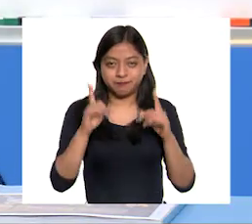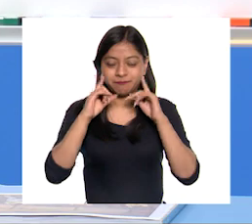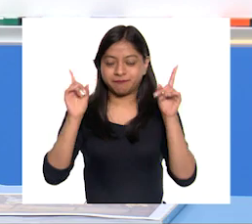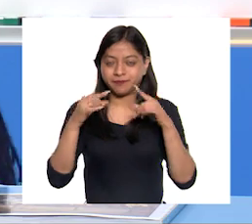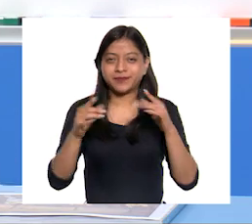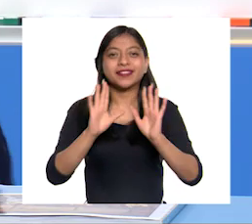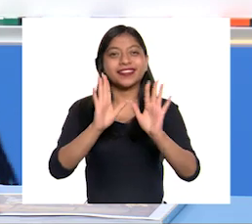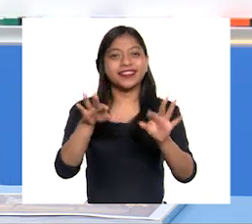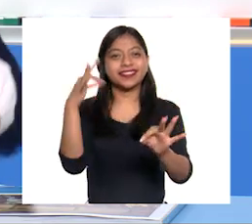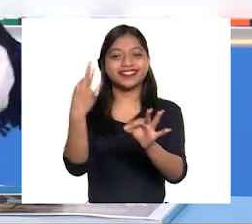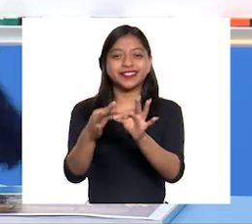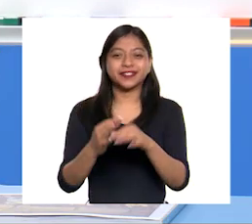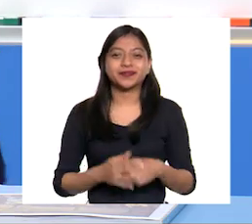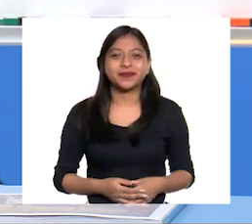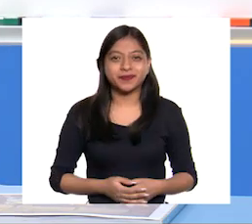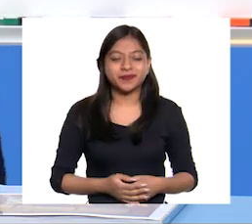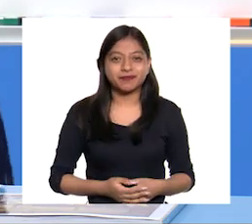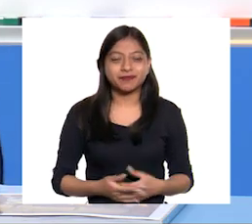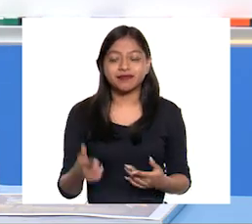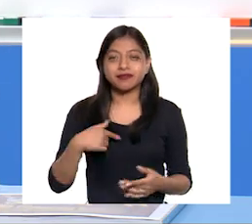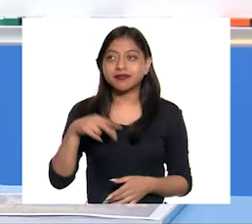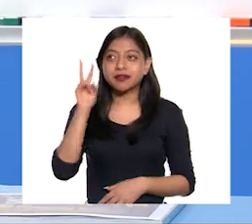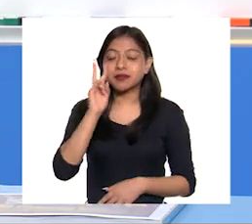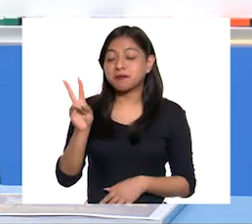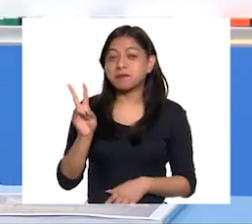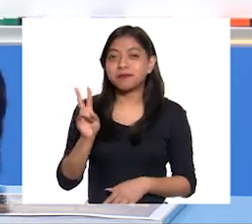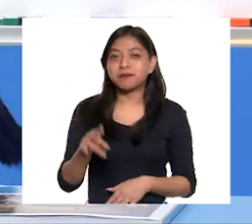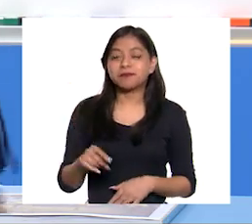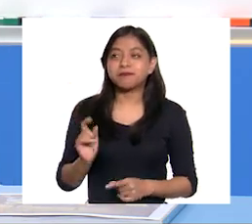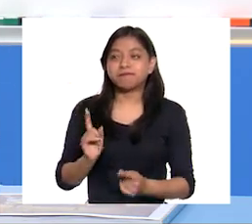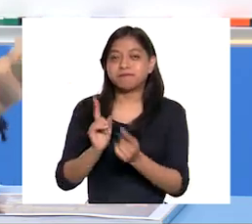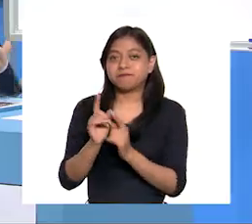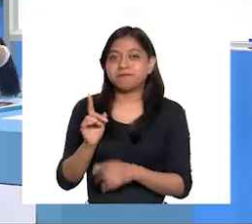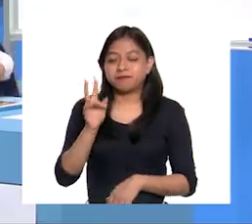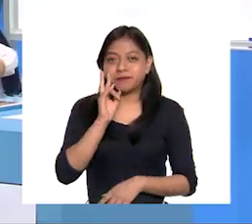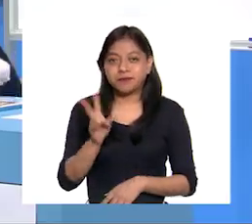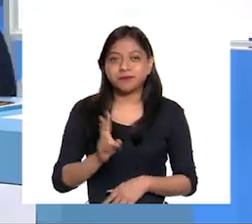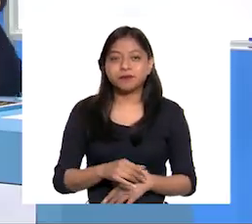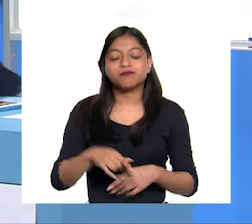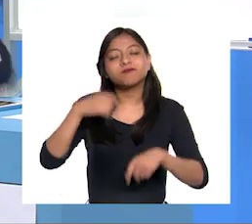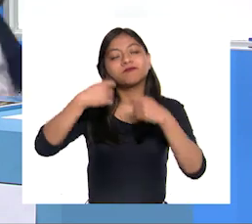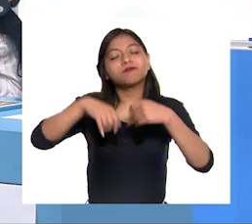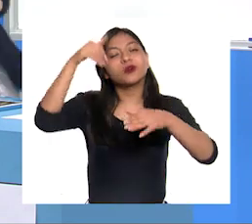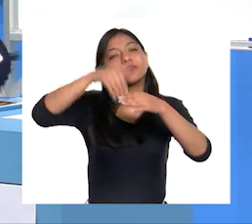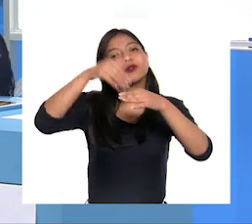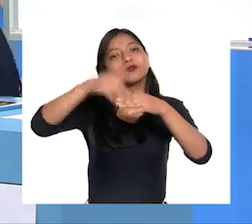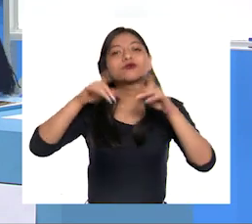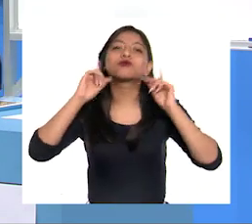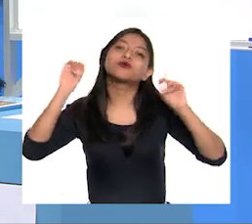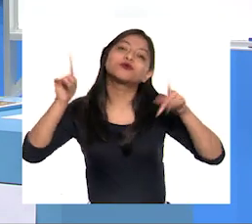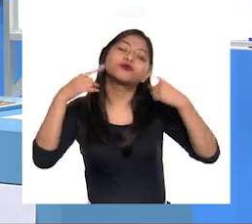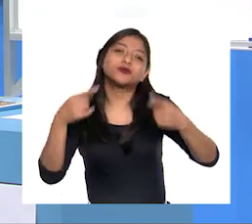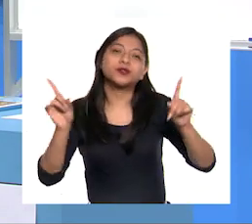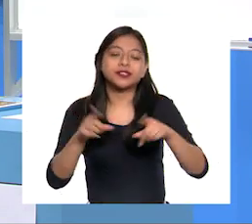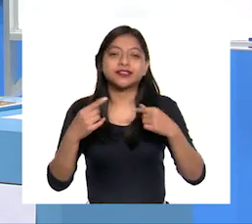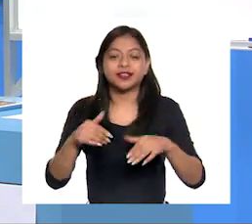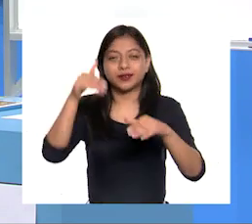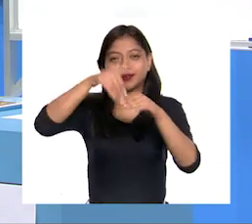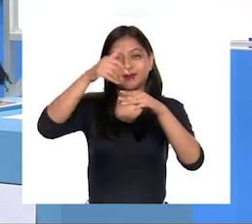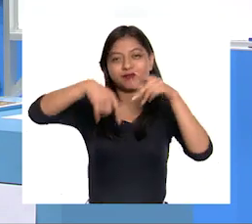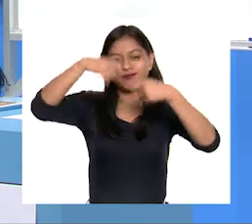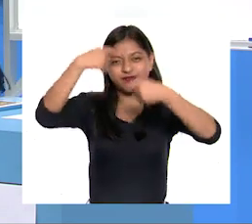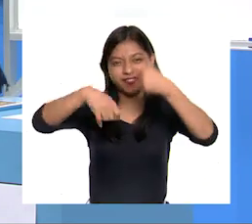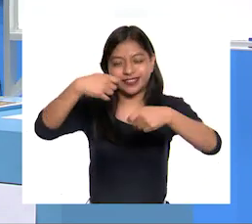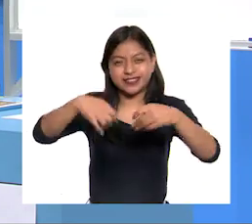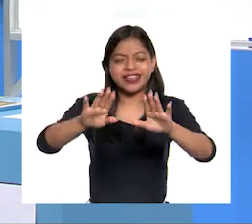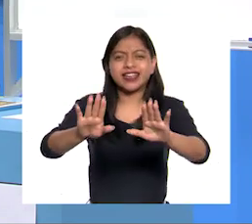Ya No me di cuenta que estabas junto a mí Bolsitas Sí, ya, ya lo noté Bolsitas